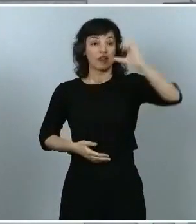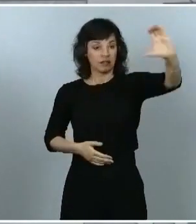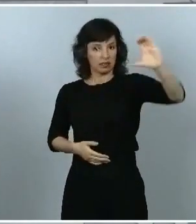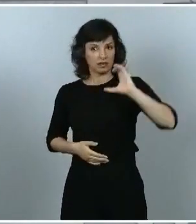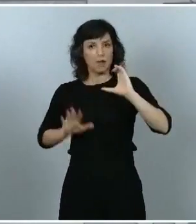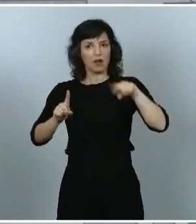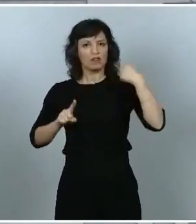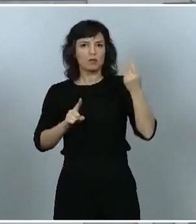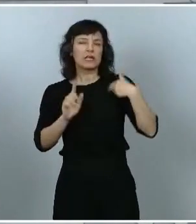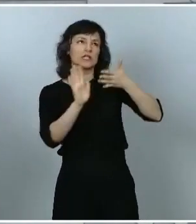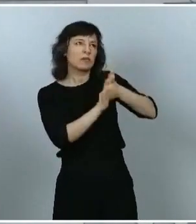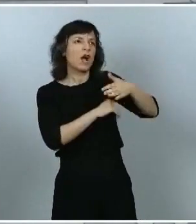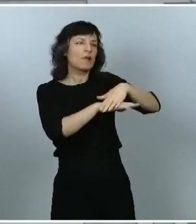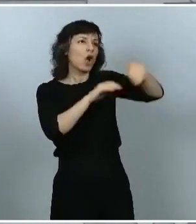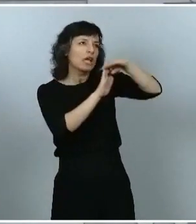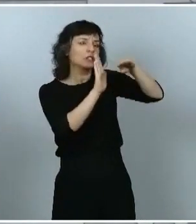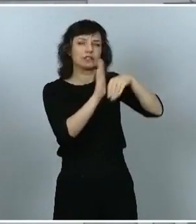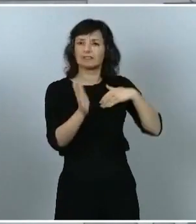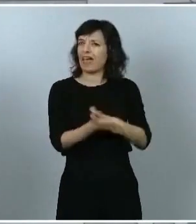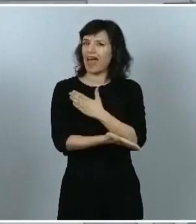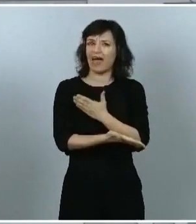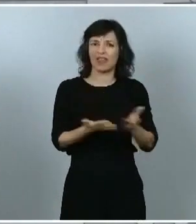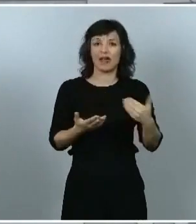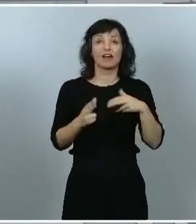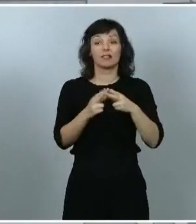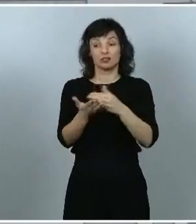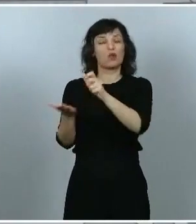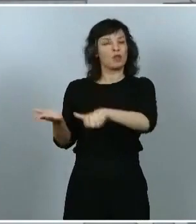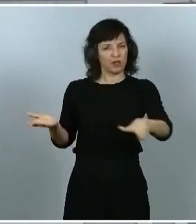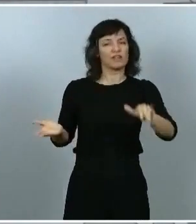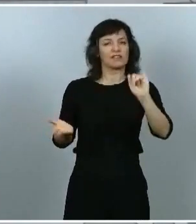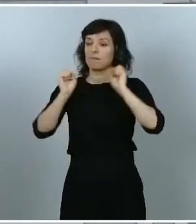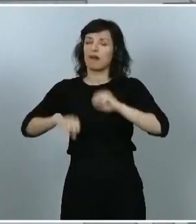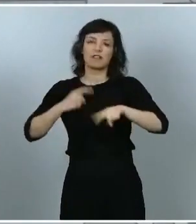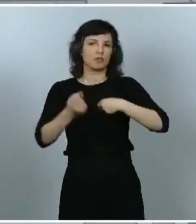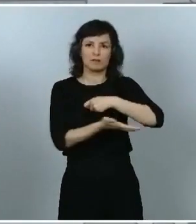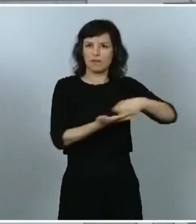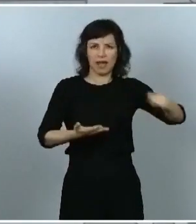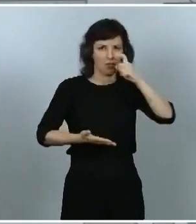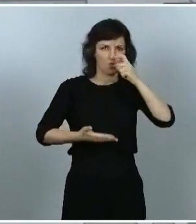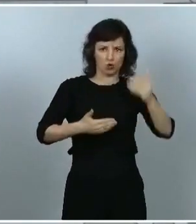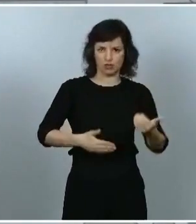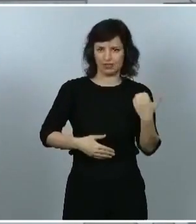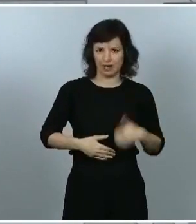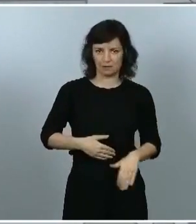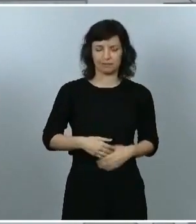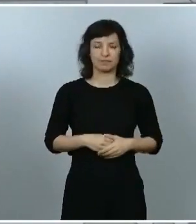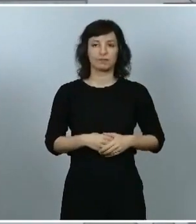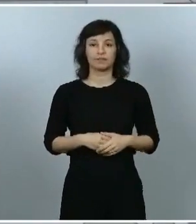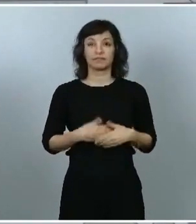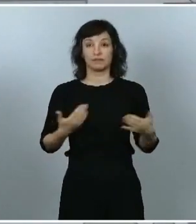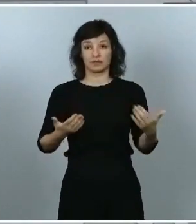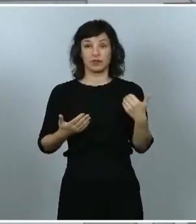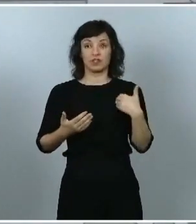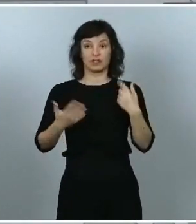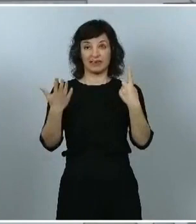si lo hará a los ciudadanos a través de los respectivos parlamentos autonómicos. Por tanto, un tramo de 6.000 millones